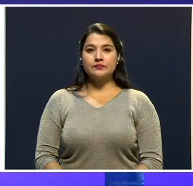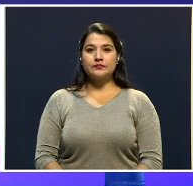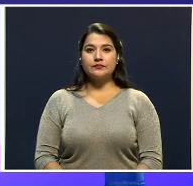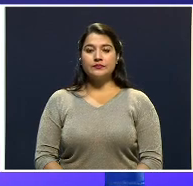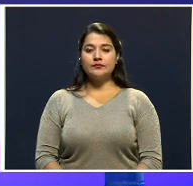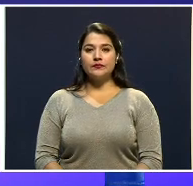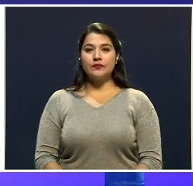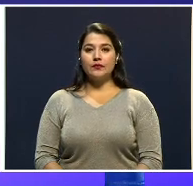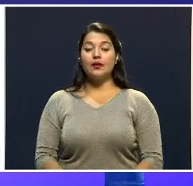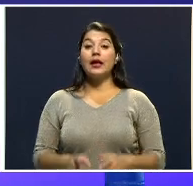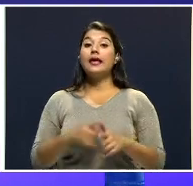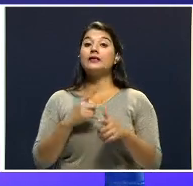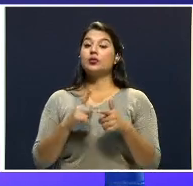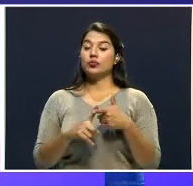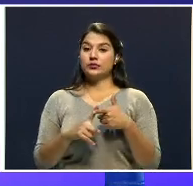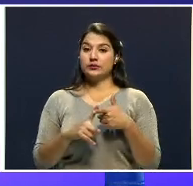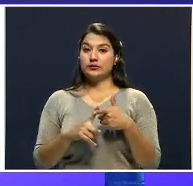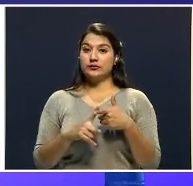Fue un Entonces,